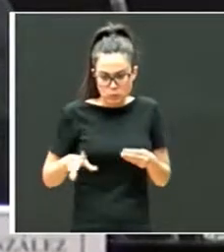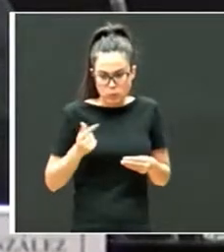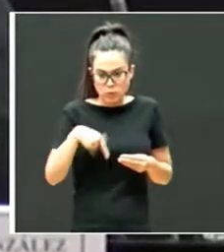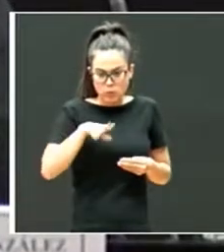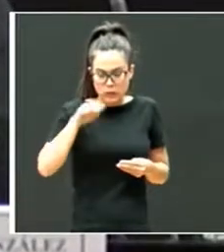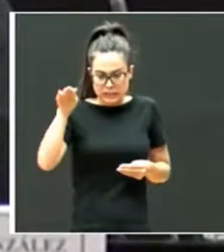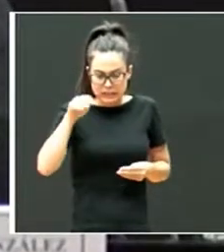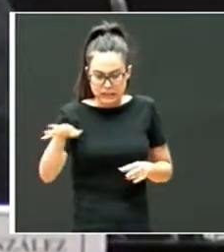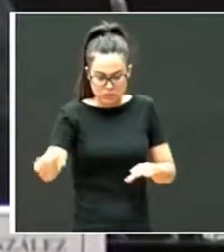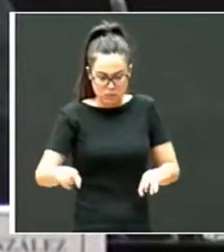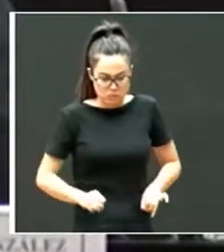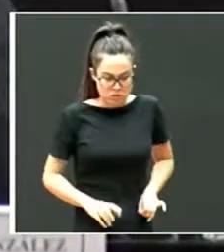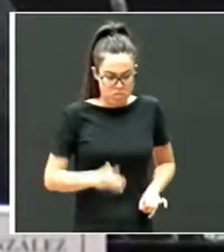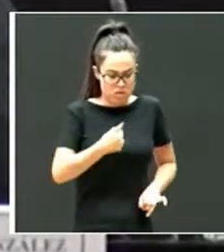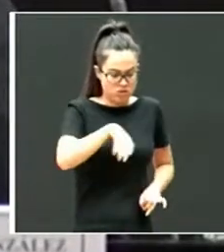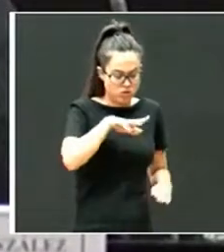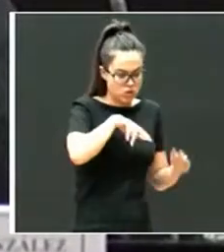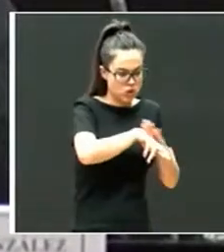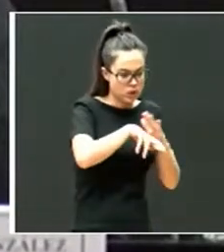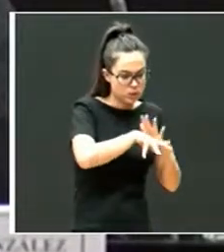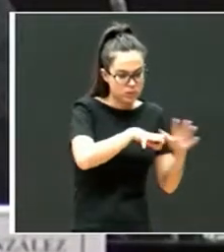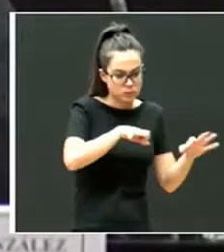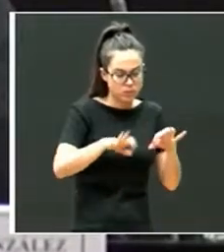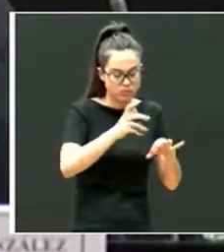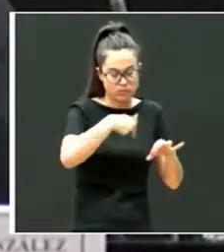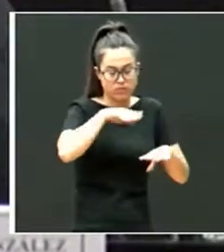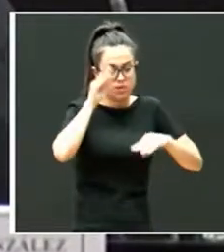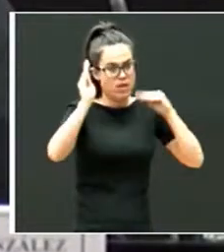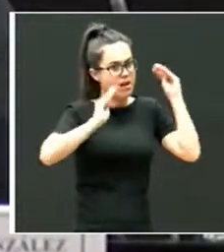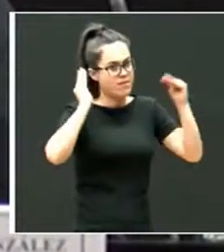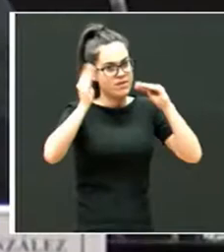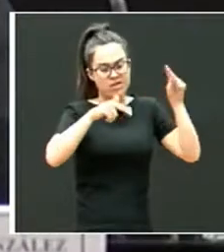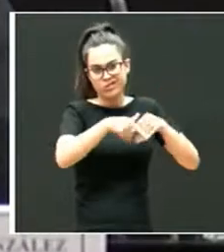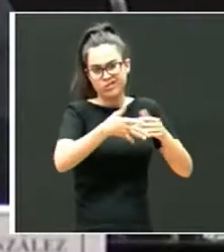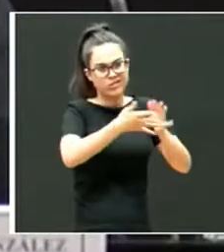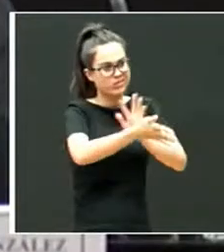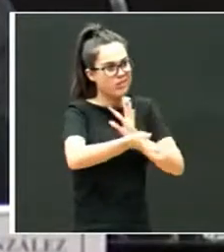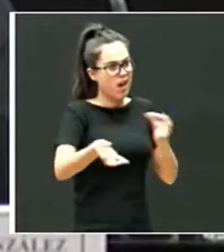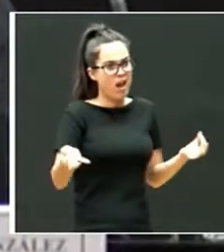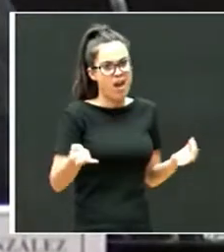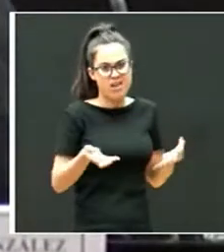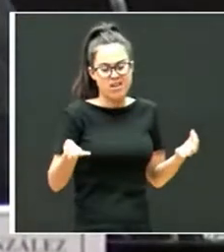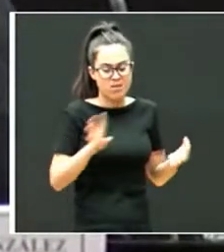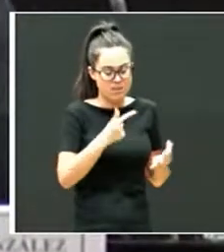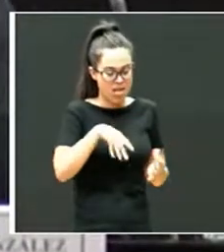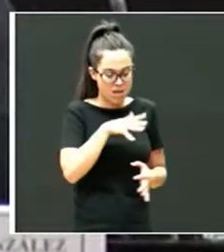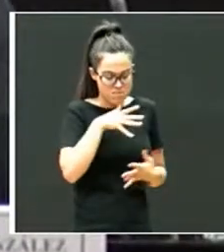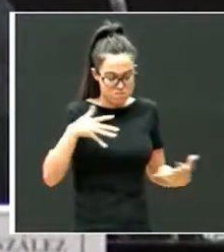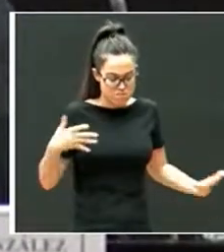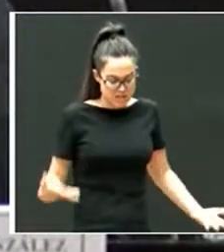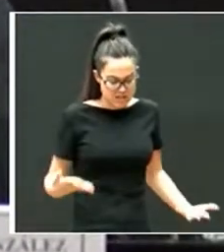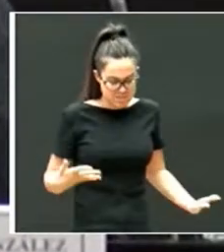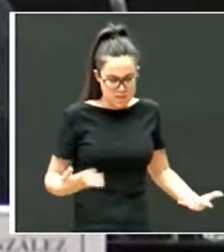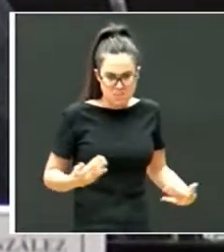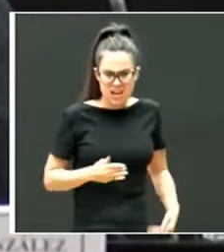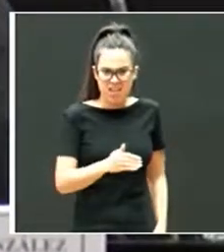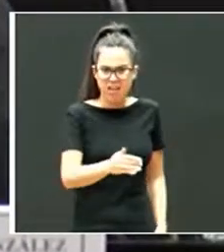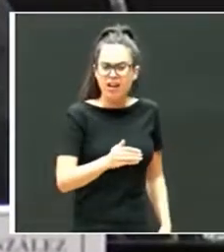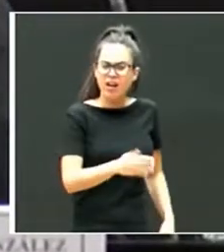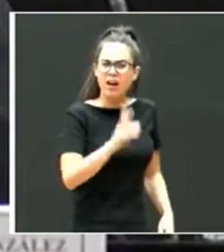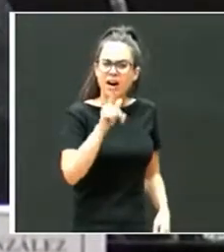recursos y hacer una reflexión sobre lo que esto suponía en el presente y a medio y a largo plazo